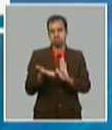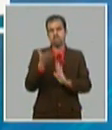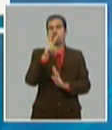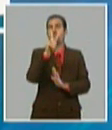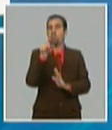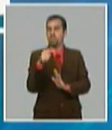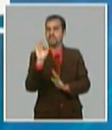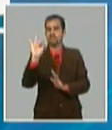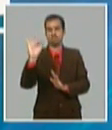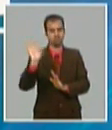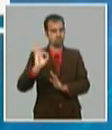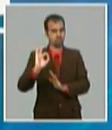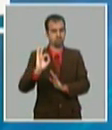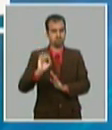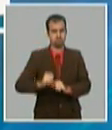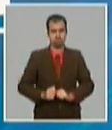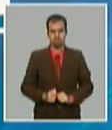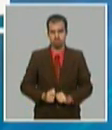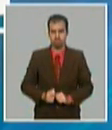,7%